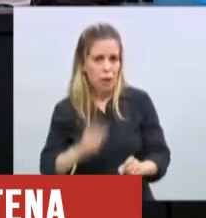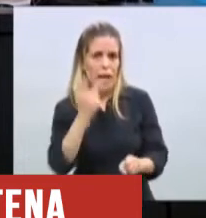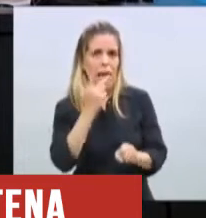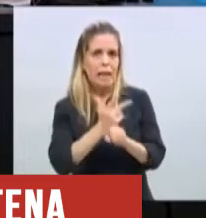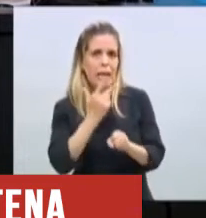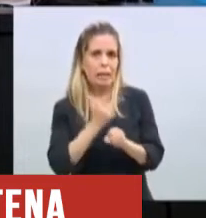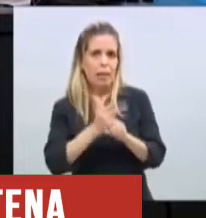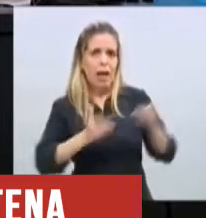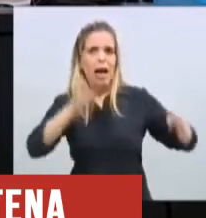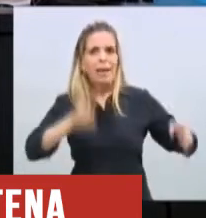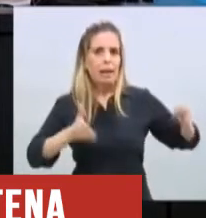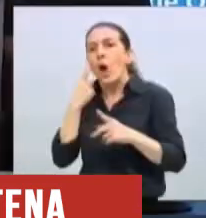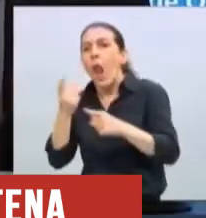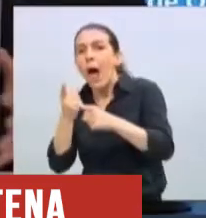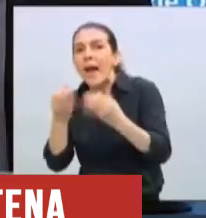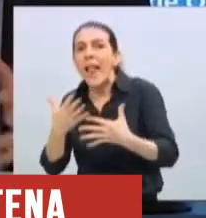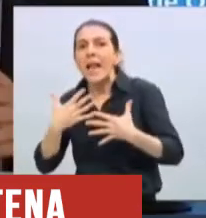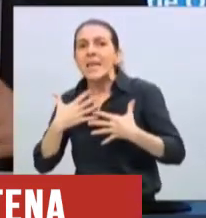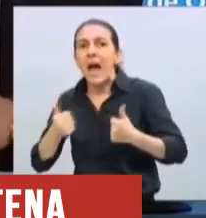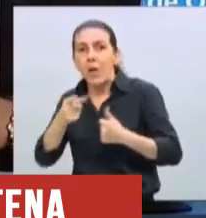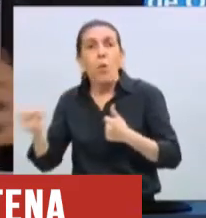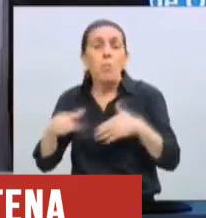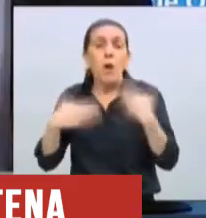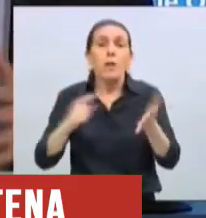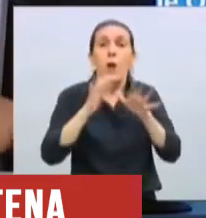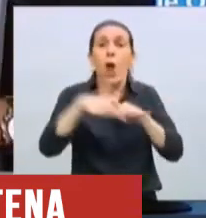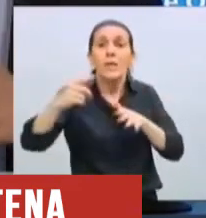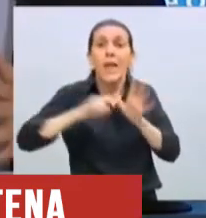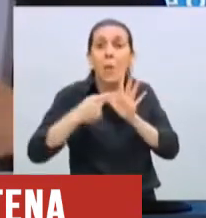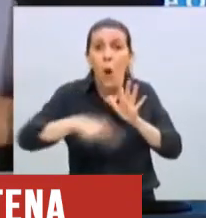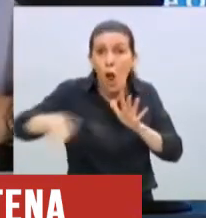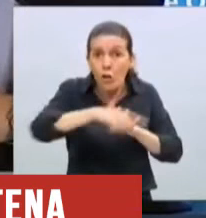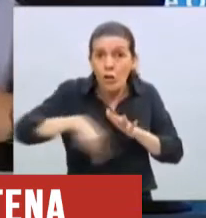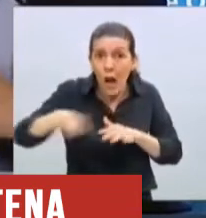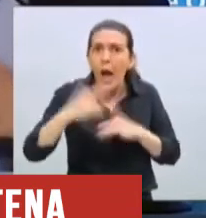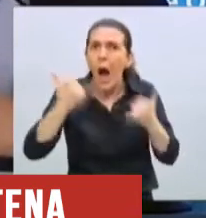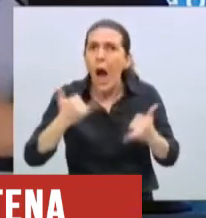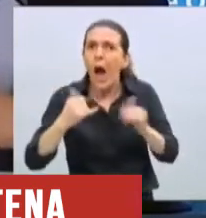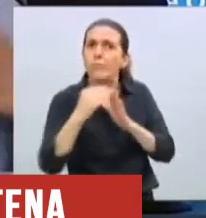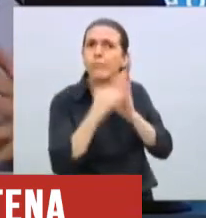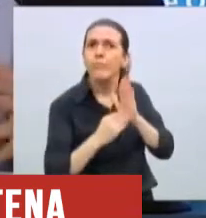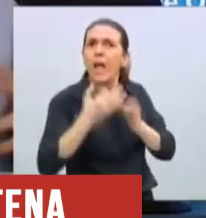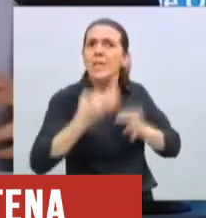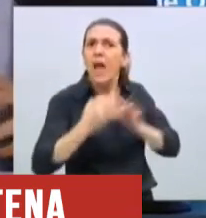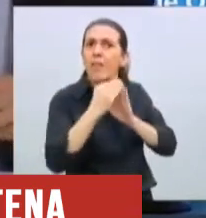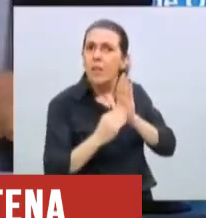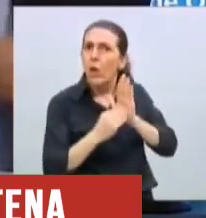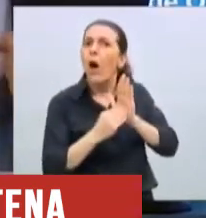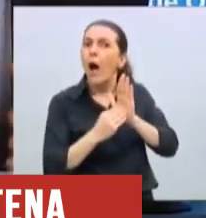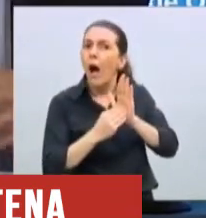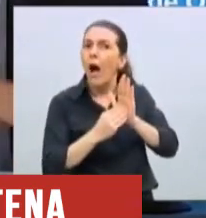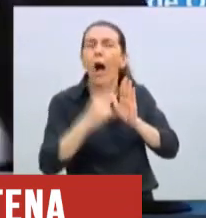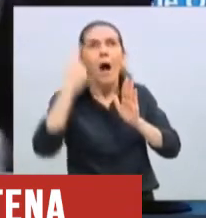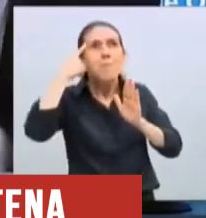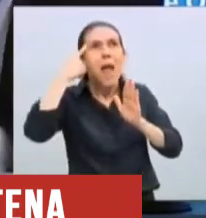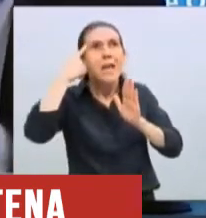siguen las cosas como están hoy. En la provincia de Buenos Aires tenemos datos realmente muy prometedores y